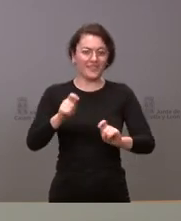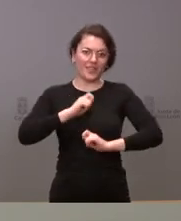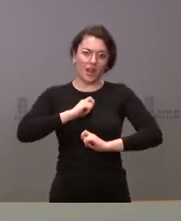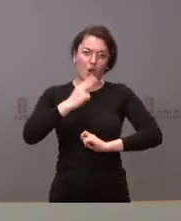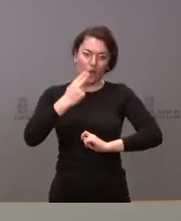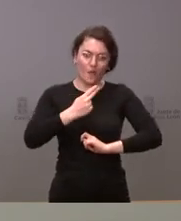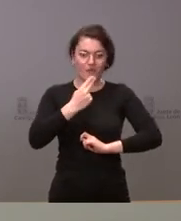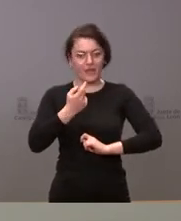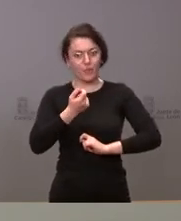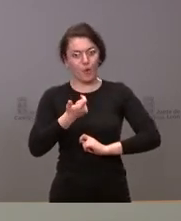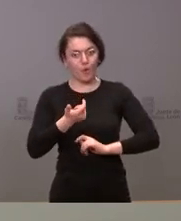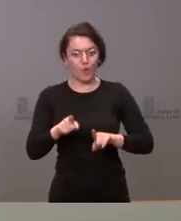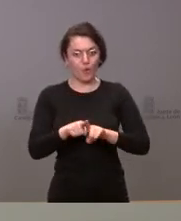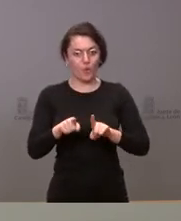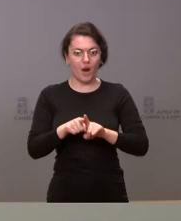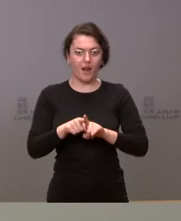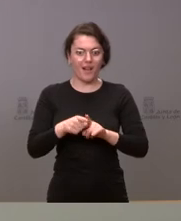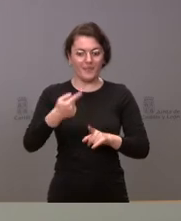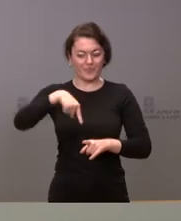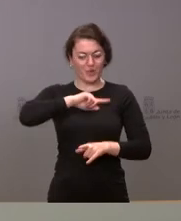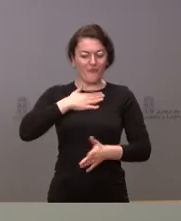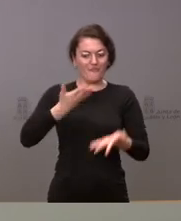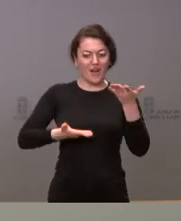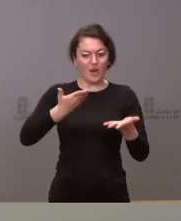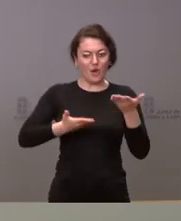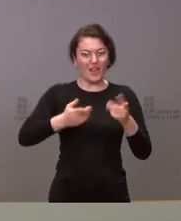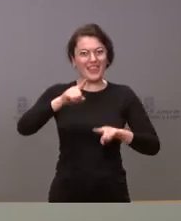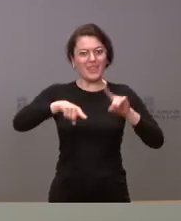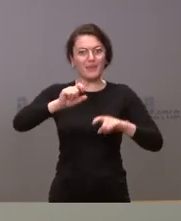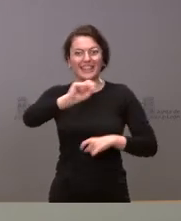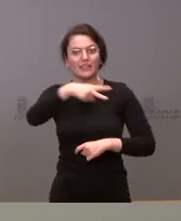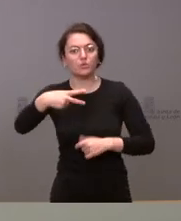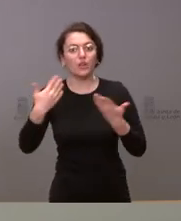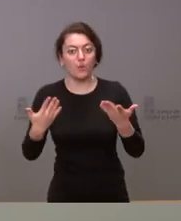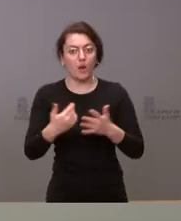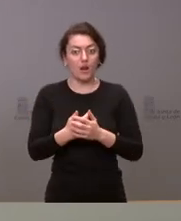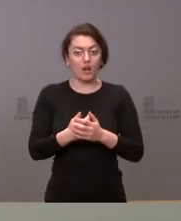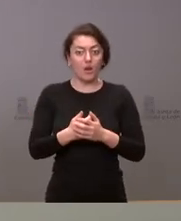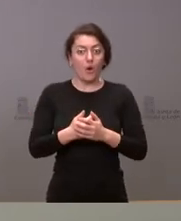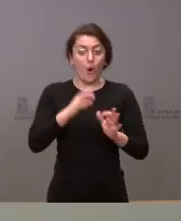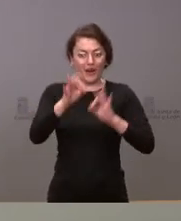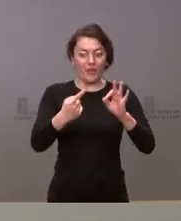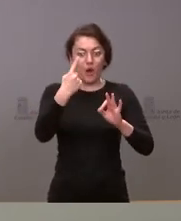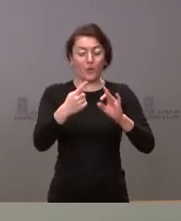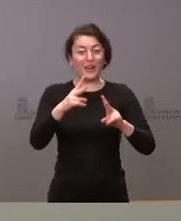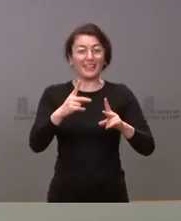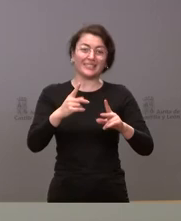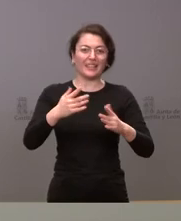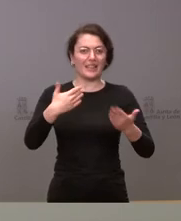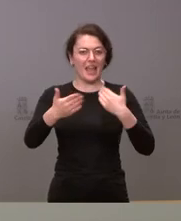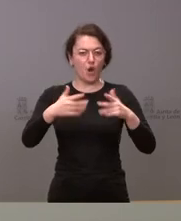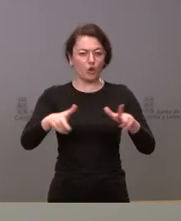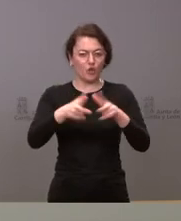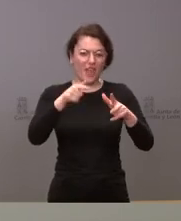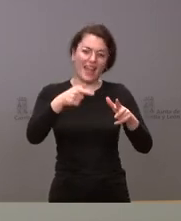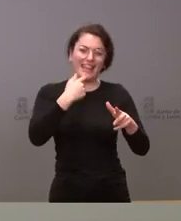en ese sentido que se nos valore por los resultados también hay alguna organización del ámbito del diálogo social que así lo ha manifestado que prefiere valorar al gobierno por los